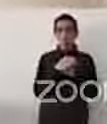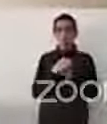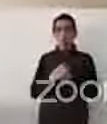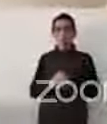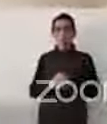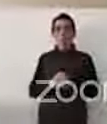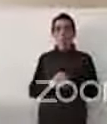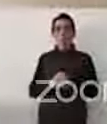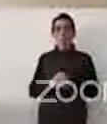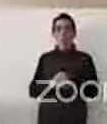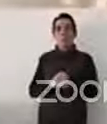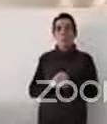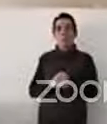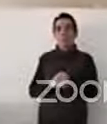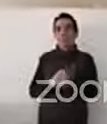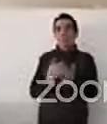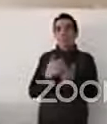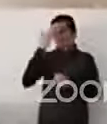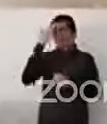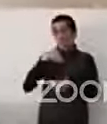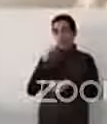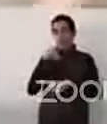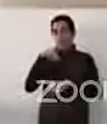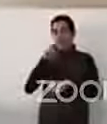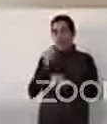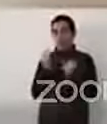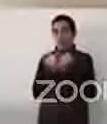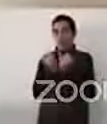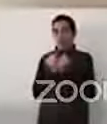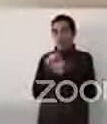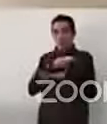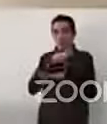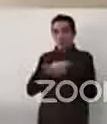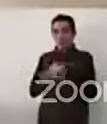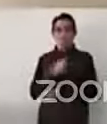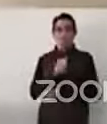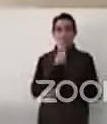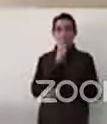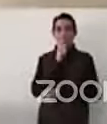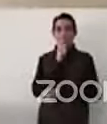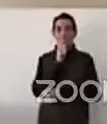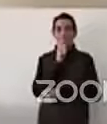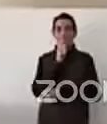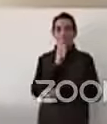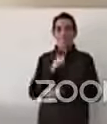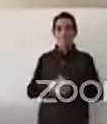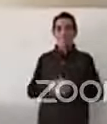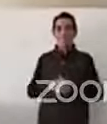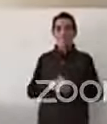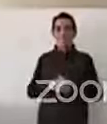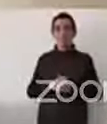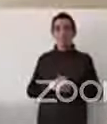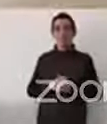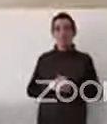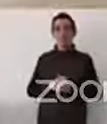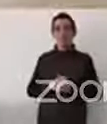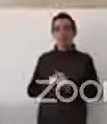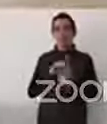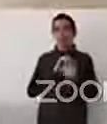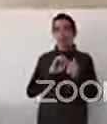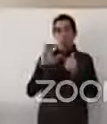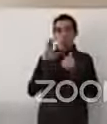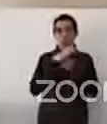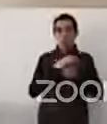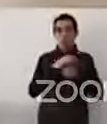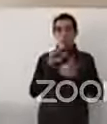nada al respecto jurídicamente vinculante, es también un aporte interamericano y que la convención interamericana contra toda